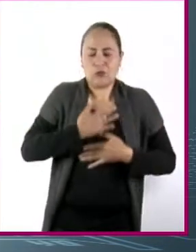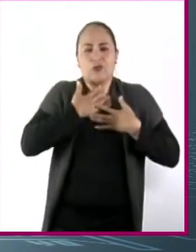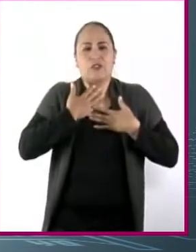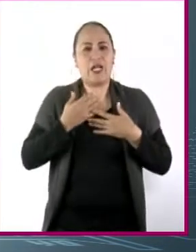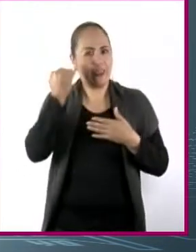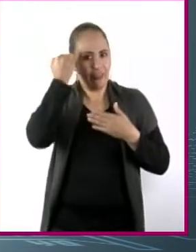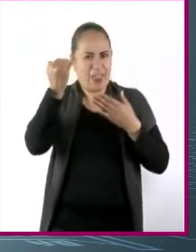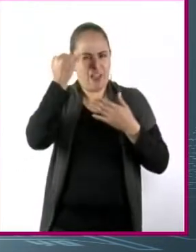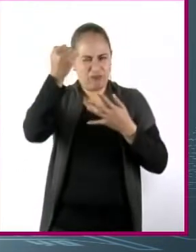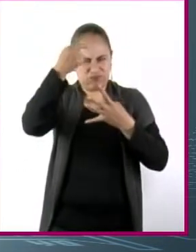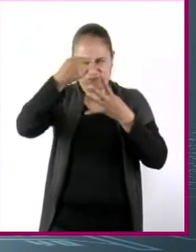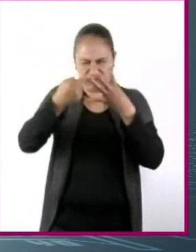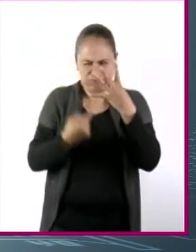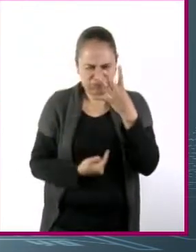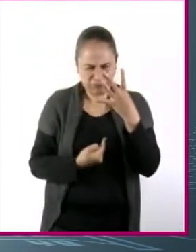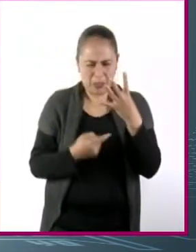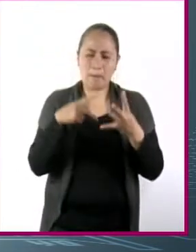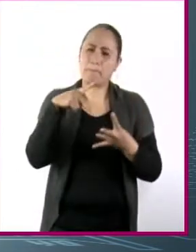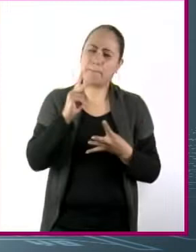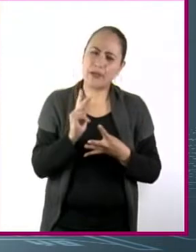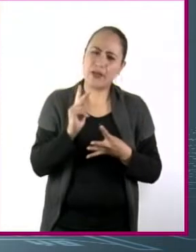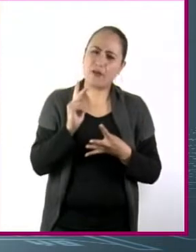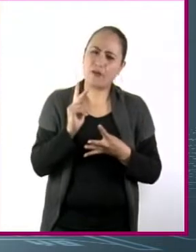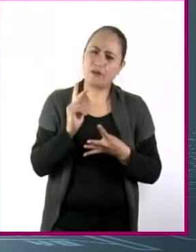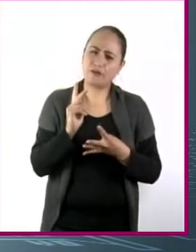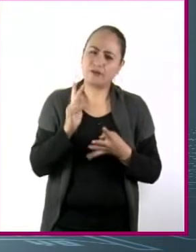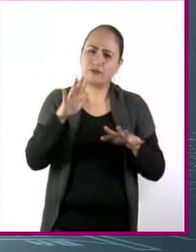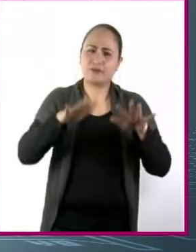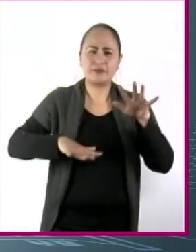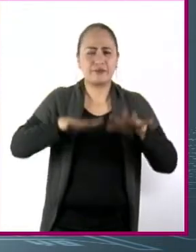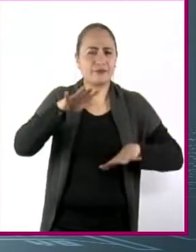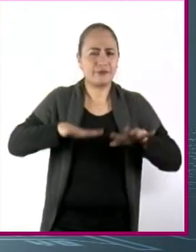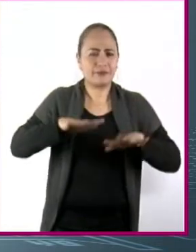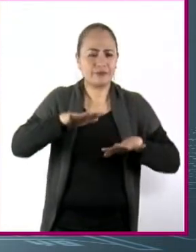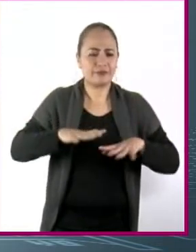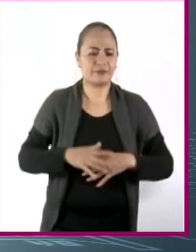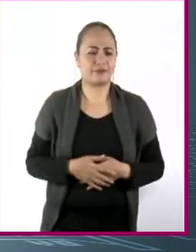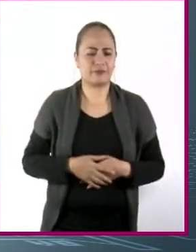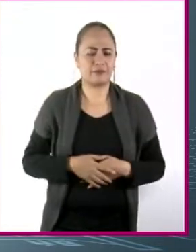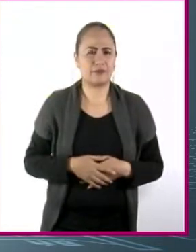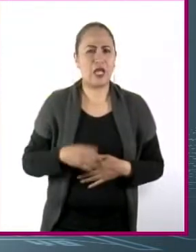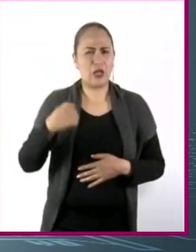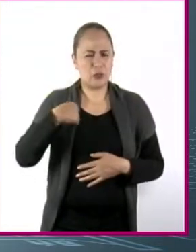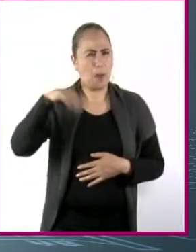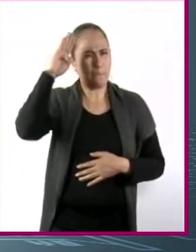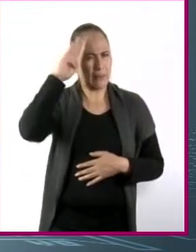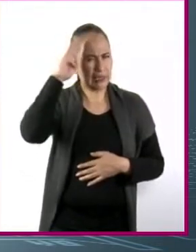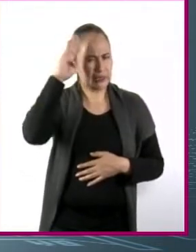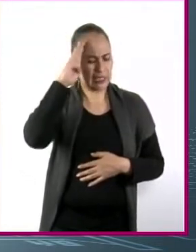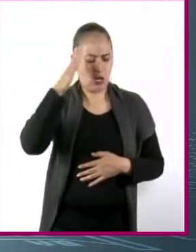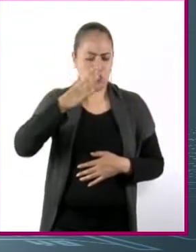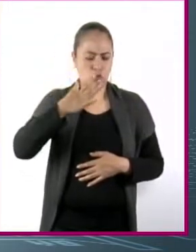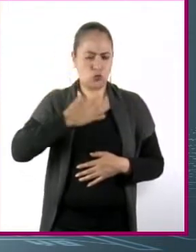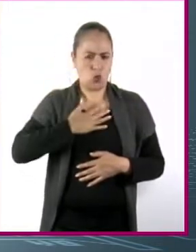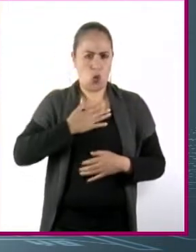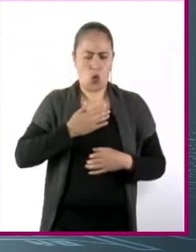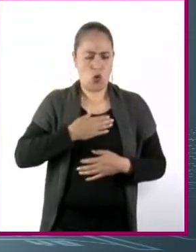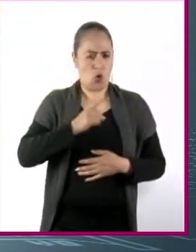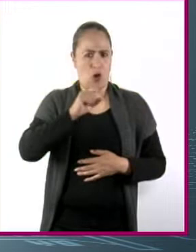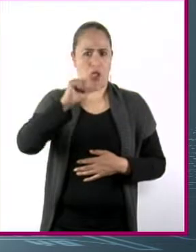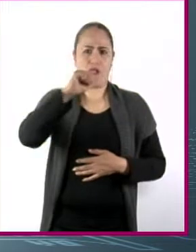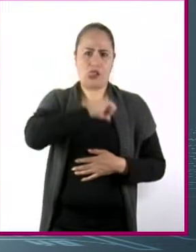veces a mí me pasó que no pensaba como de manera colectiva, ¿no? O sea, siempre era como